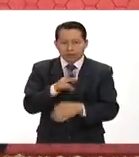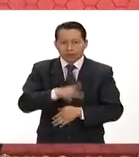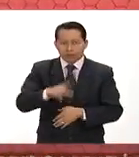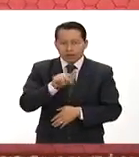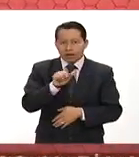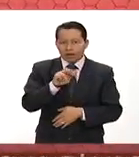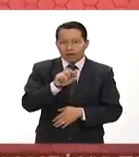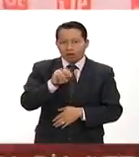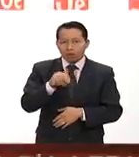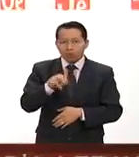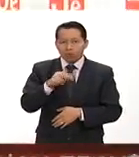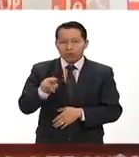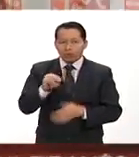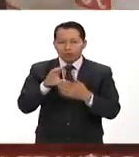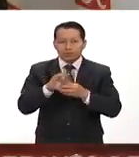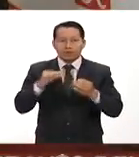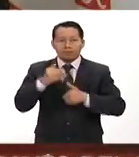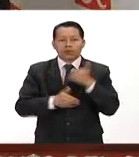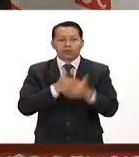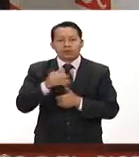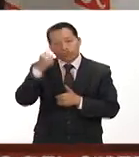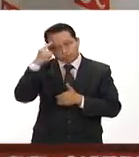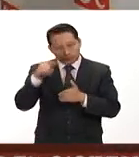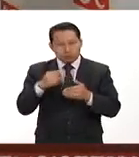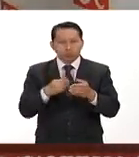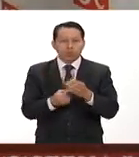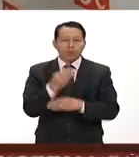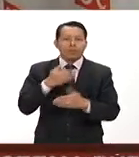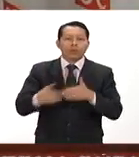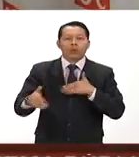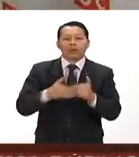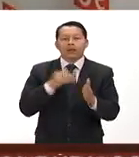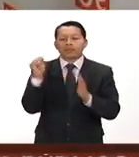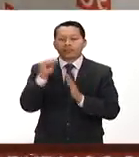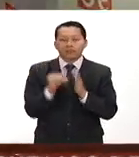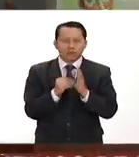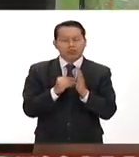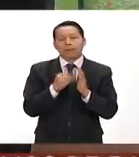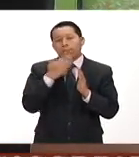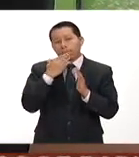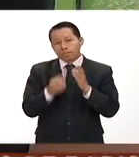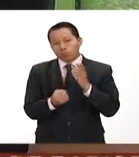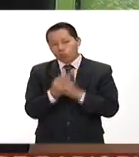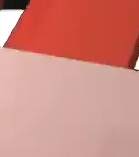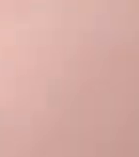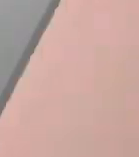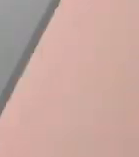Aurelio Nuño calificó este proceso de construcción del nuevo modelo educativo como inédito y enriquecedor